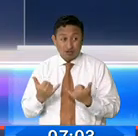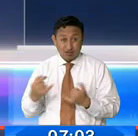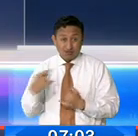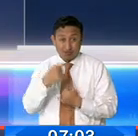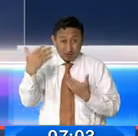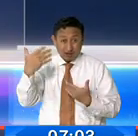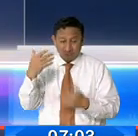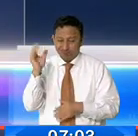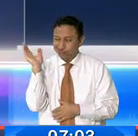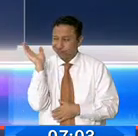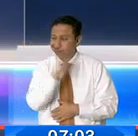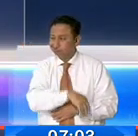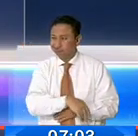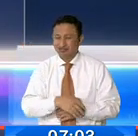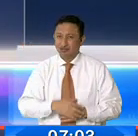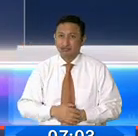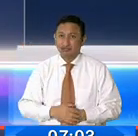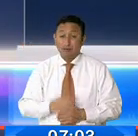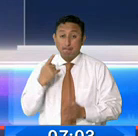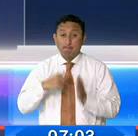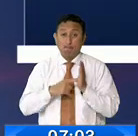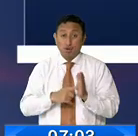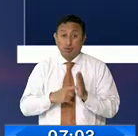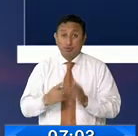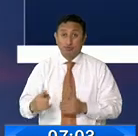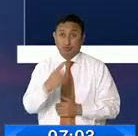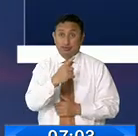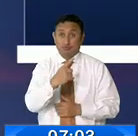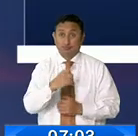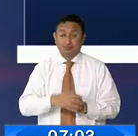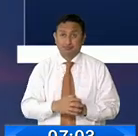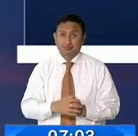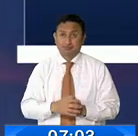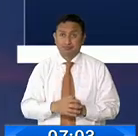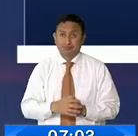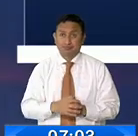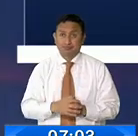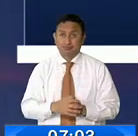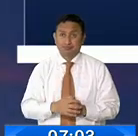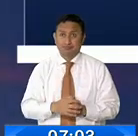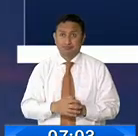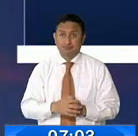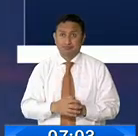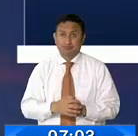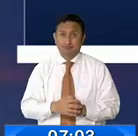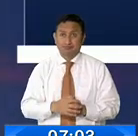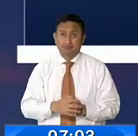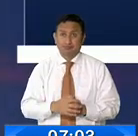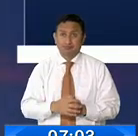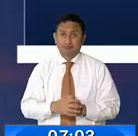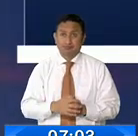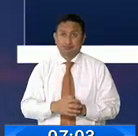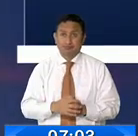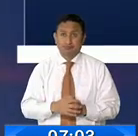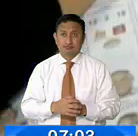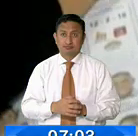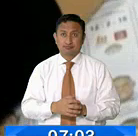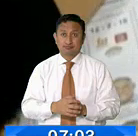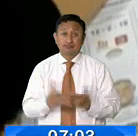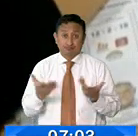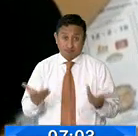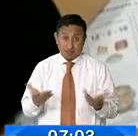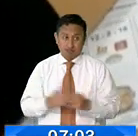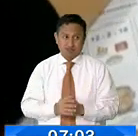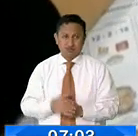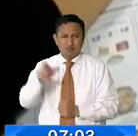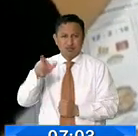política. El voto de jóvenes de 16 a 35 años de edad representa el 43.4%. La